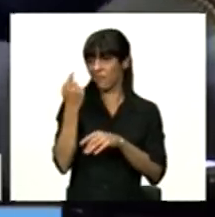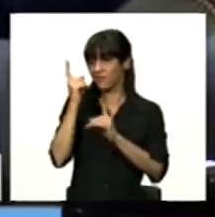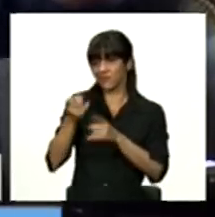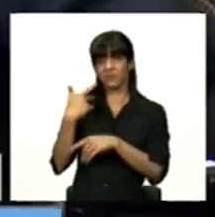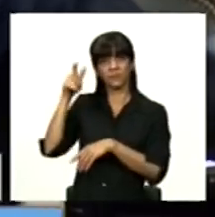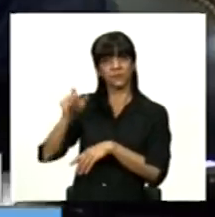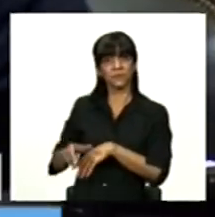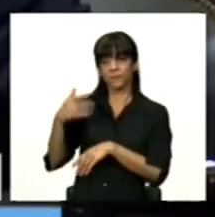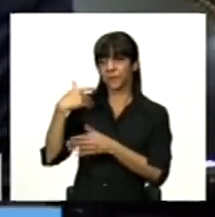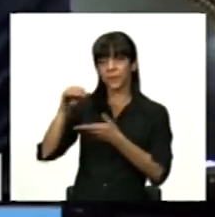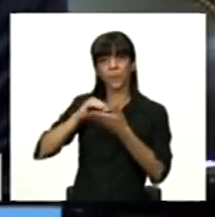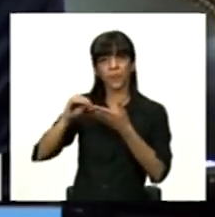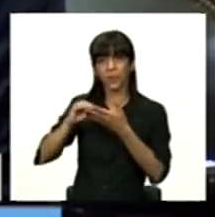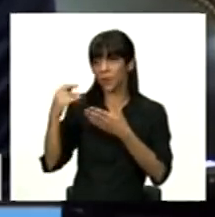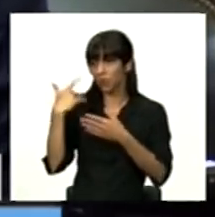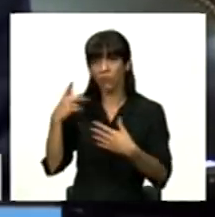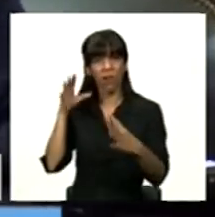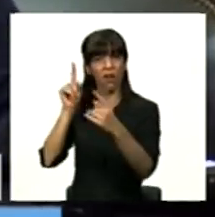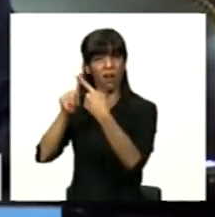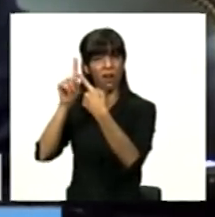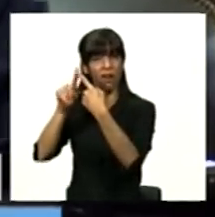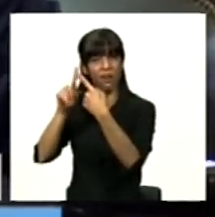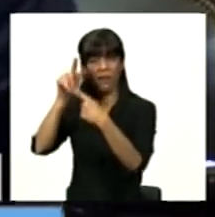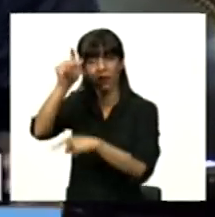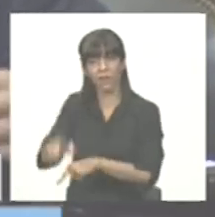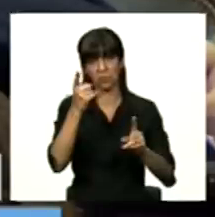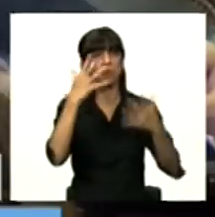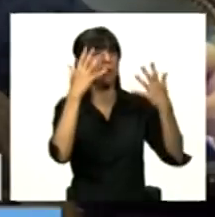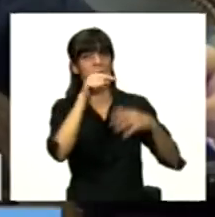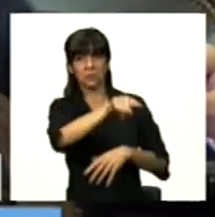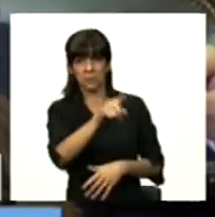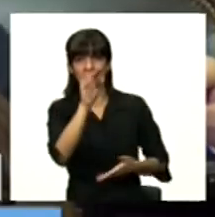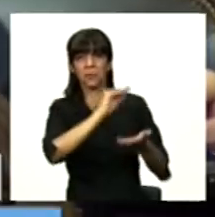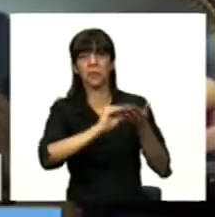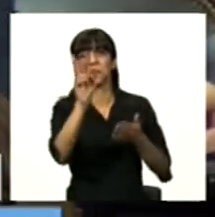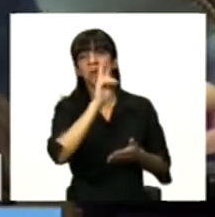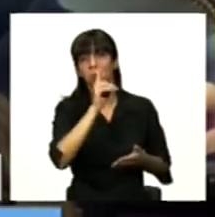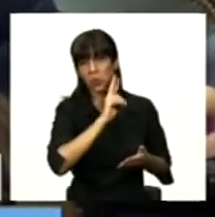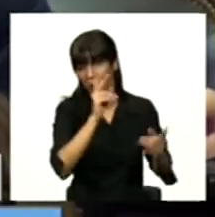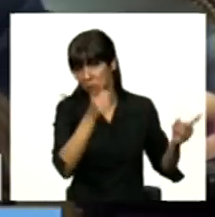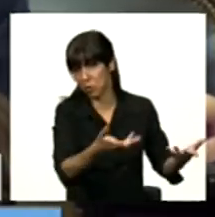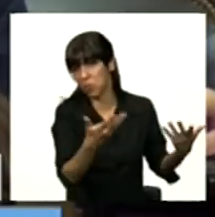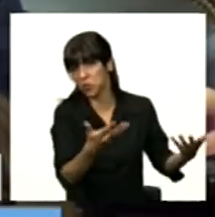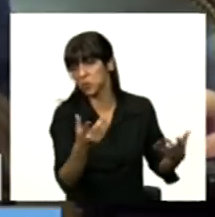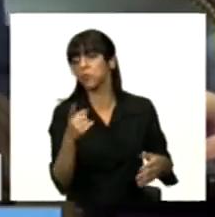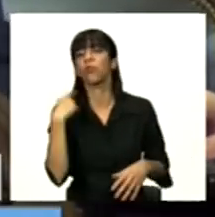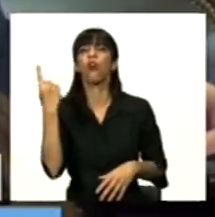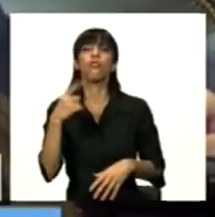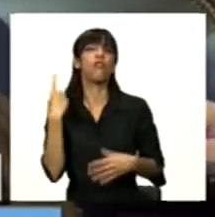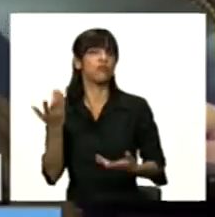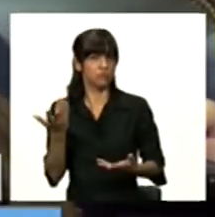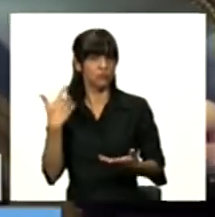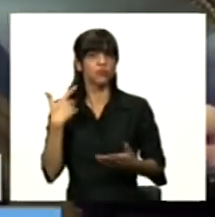galgueros que está en la puerta y que ha estado apretando gente. Nuestro voto apoyará la